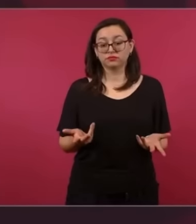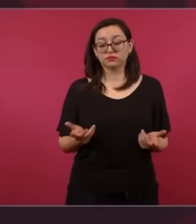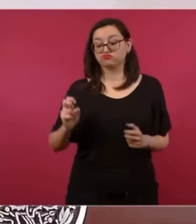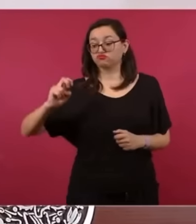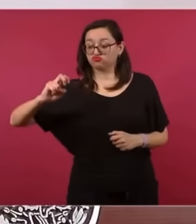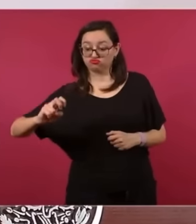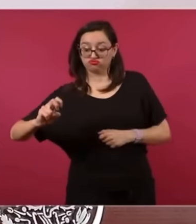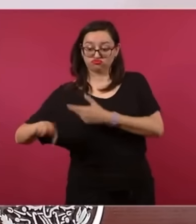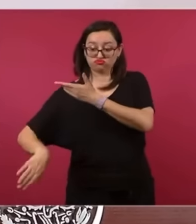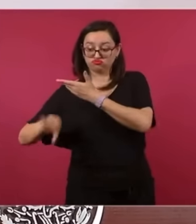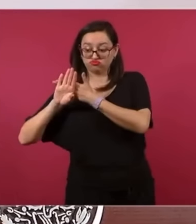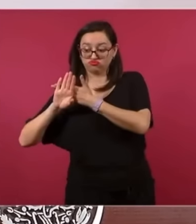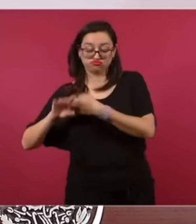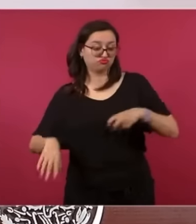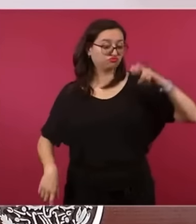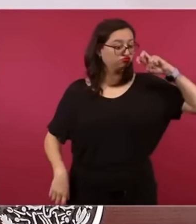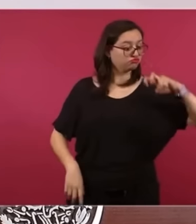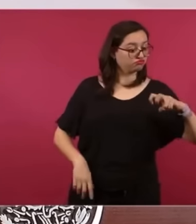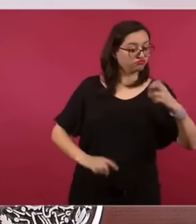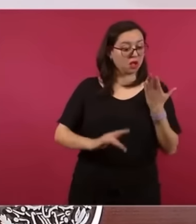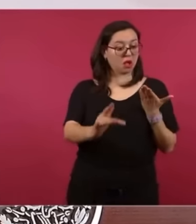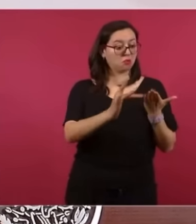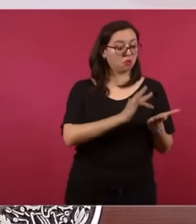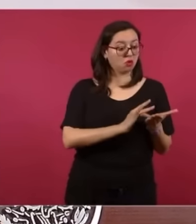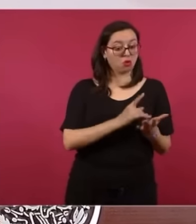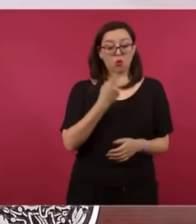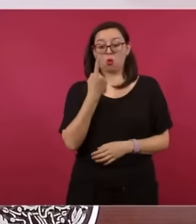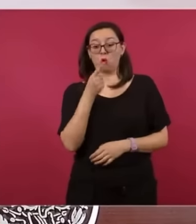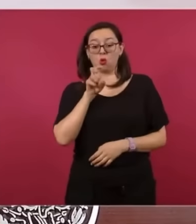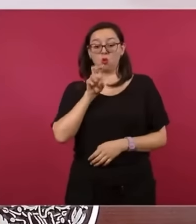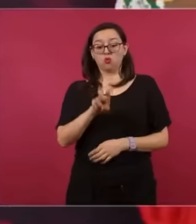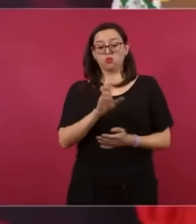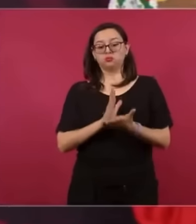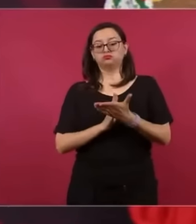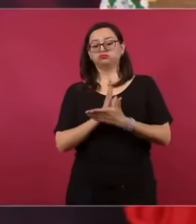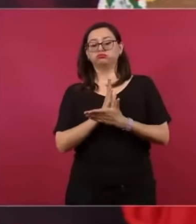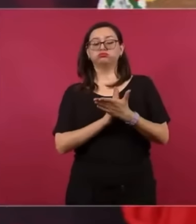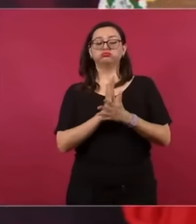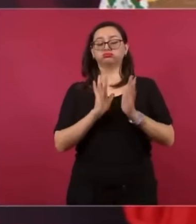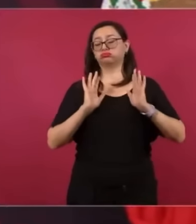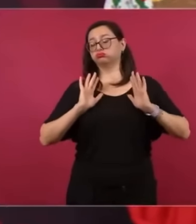moderado, progre, buena ondita,